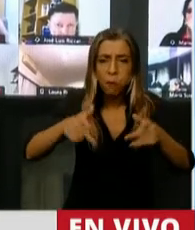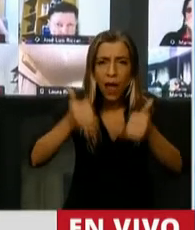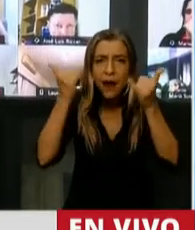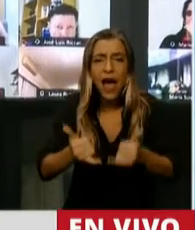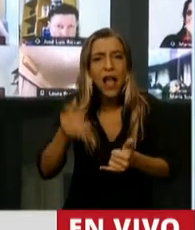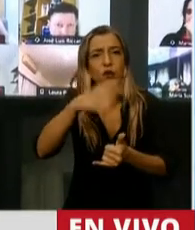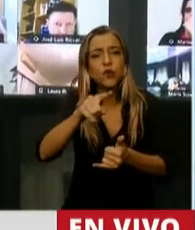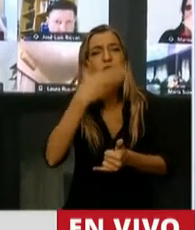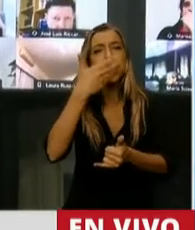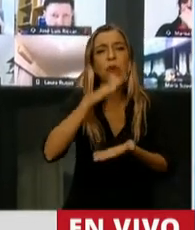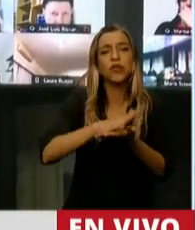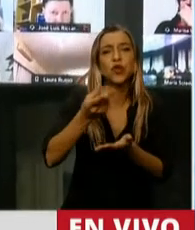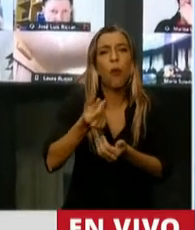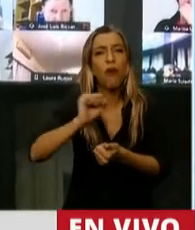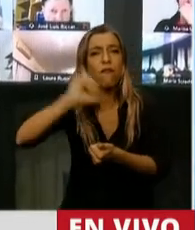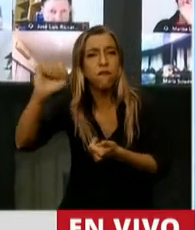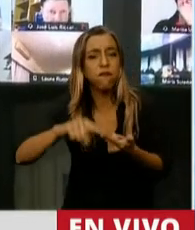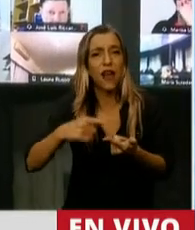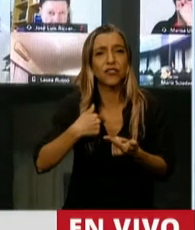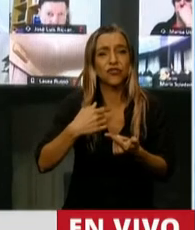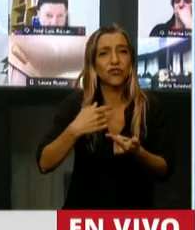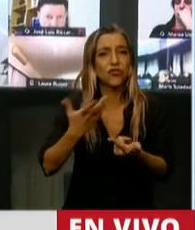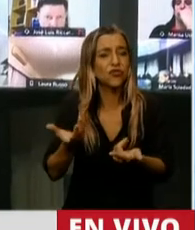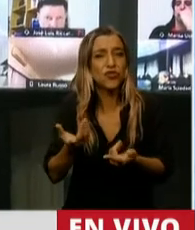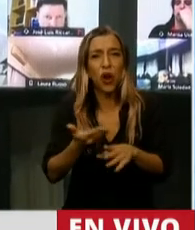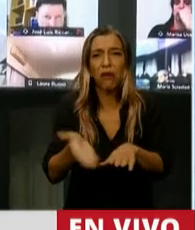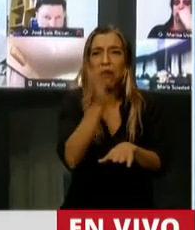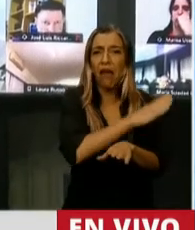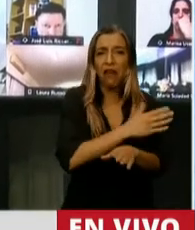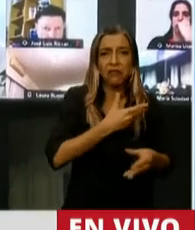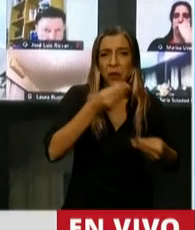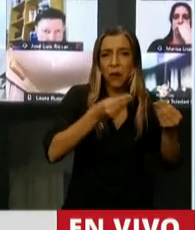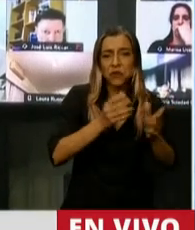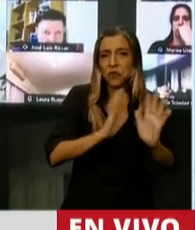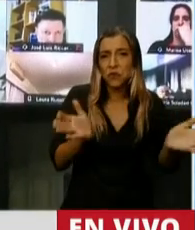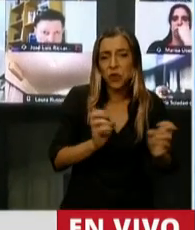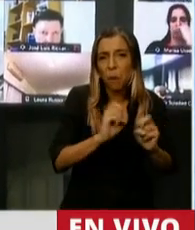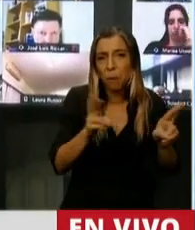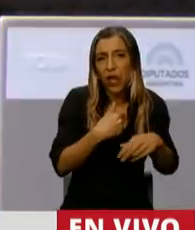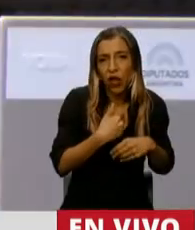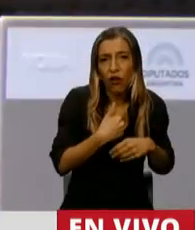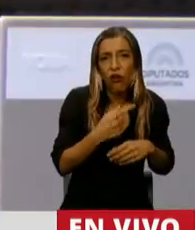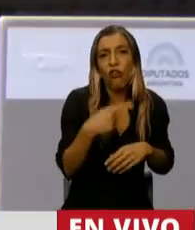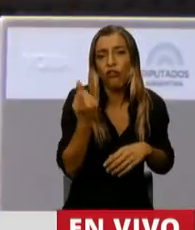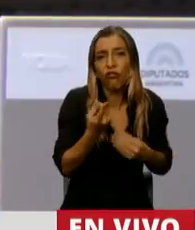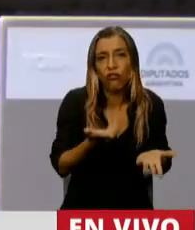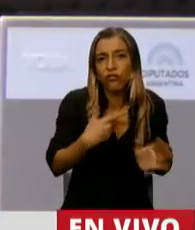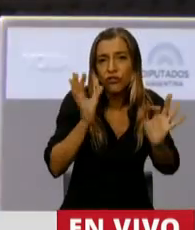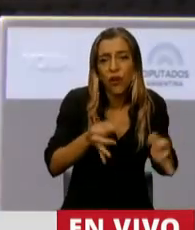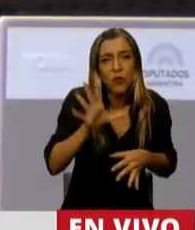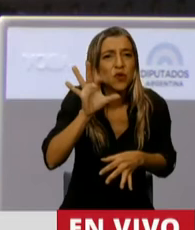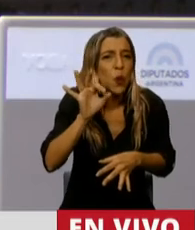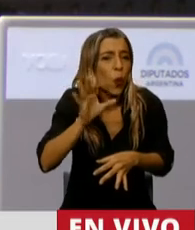a plantear de la inflación, de la discusión? Nos proyectaban presupuestos que los acompañamos con el 2 y terminamos con el 50% de